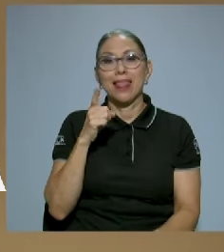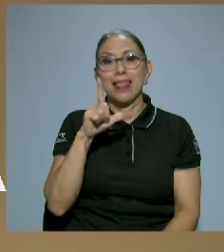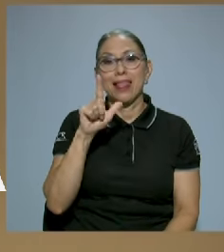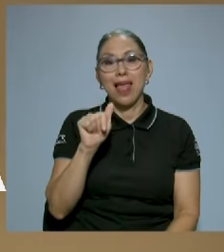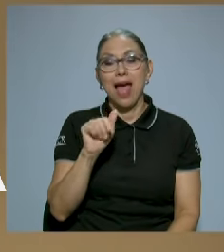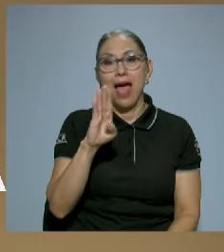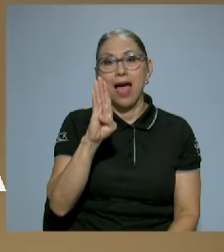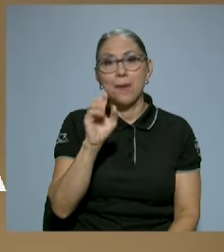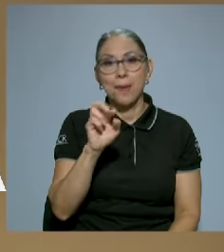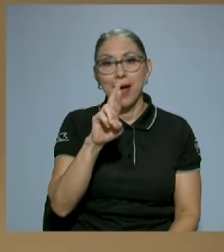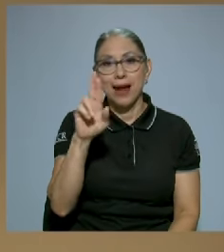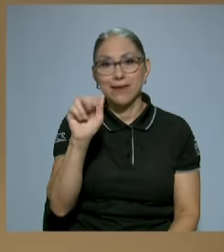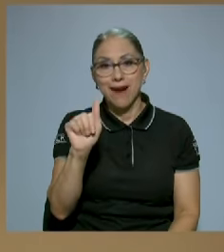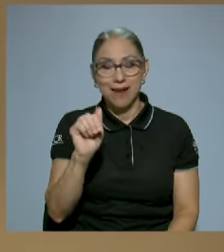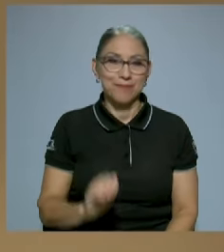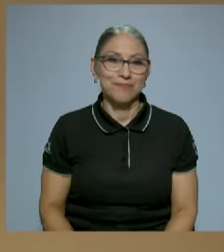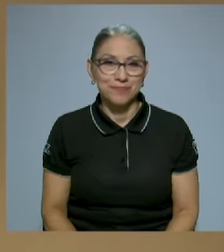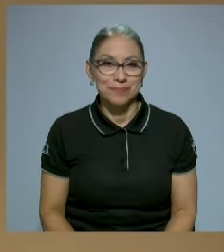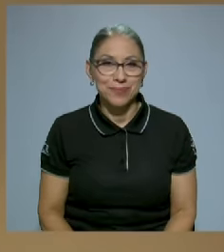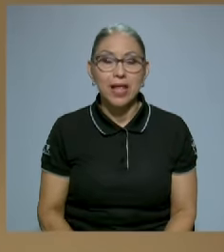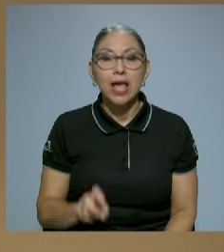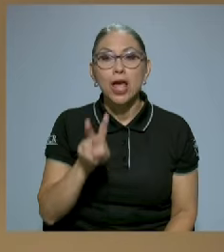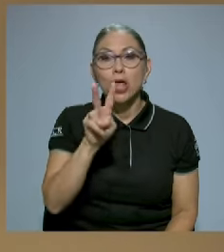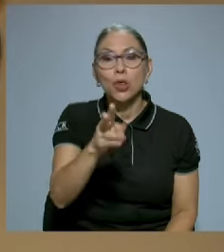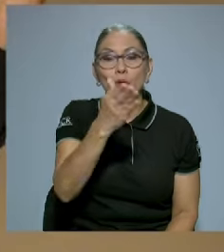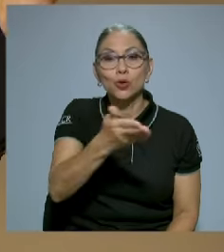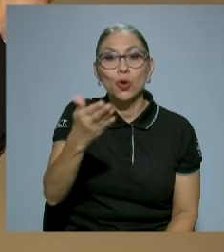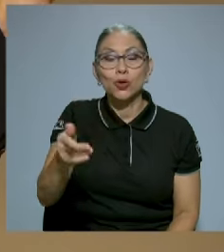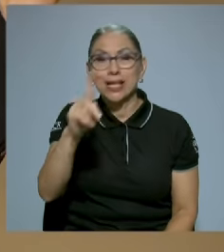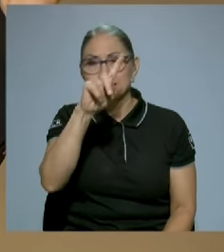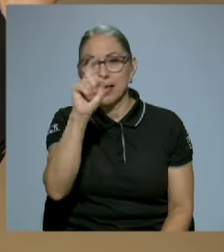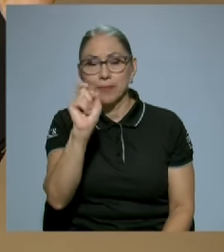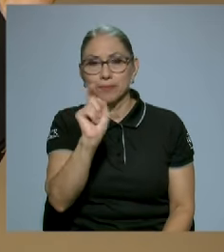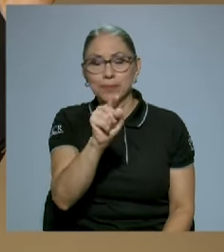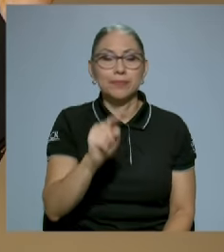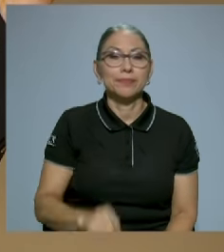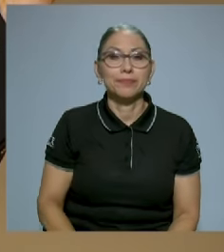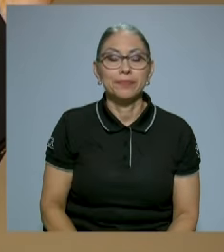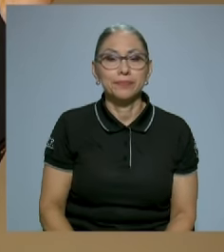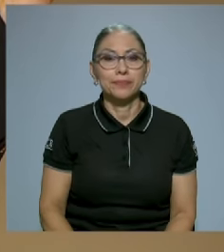y dos cosas que quería preguntarle es...